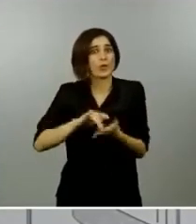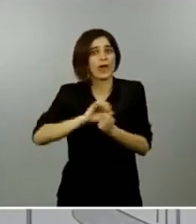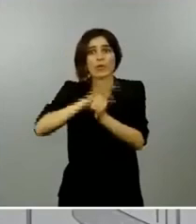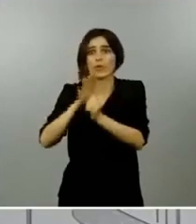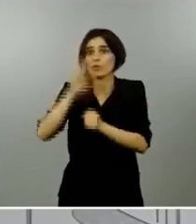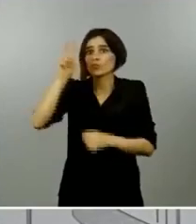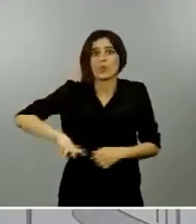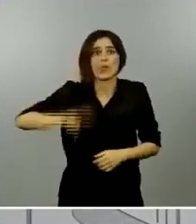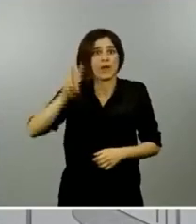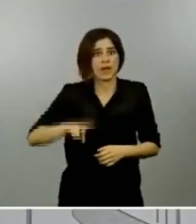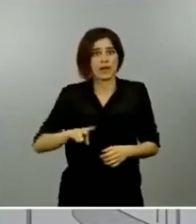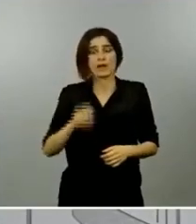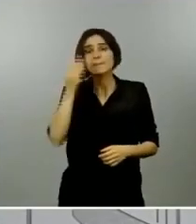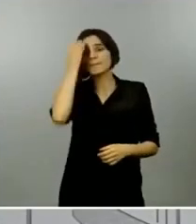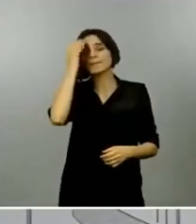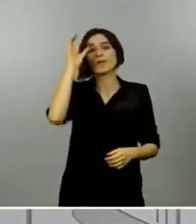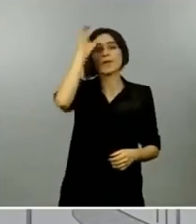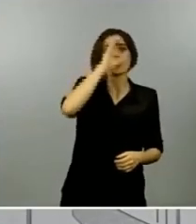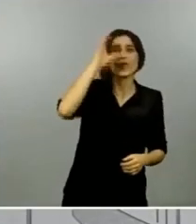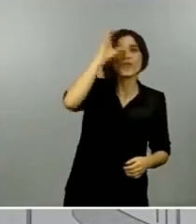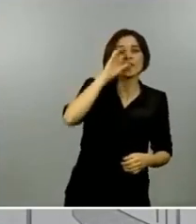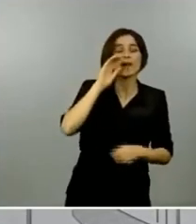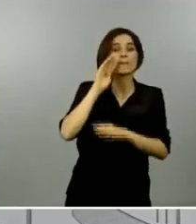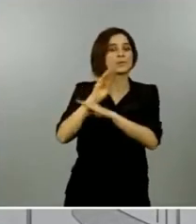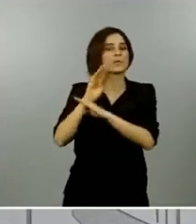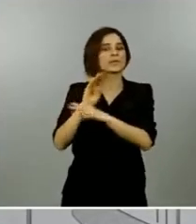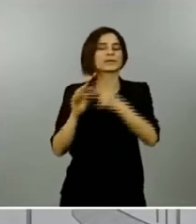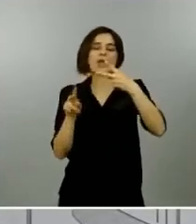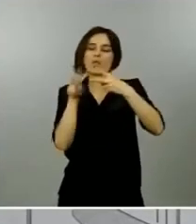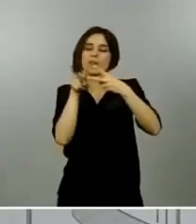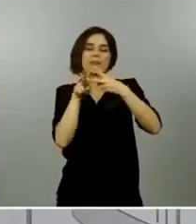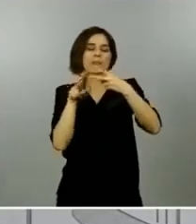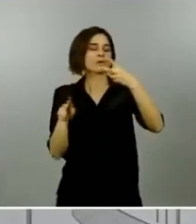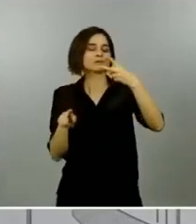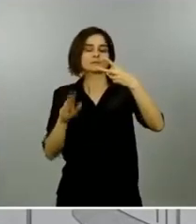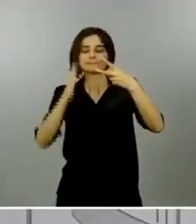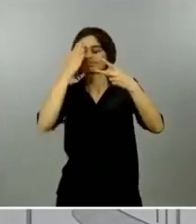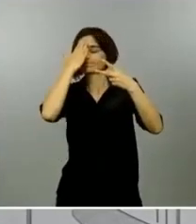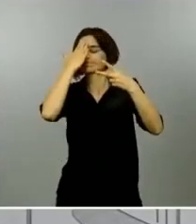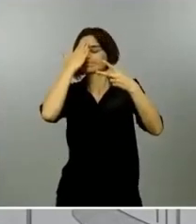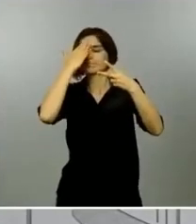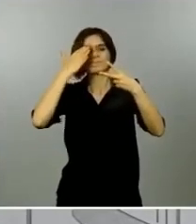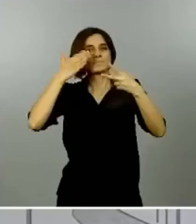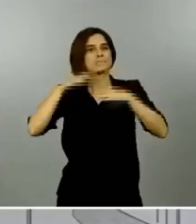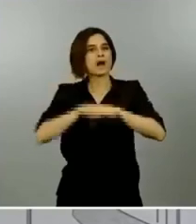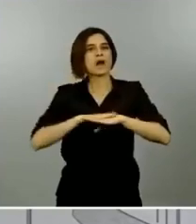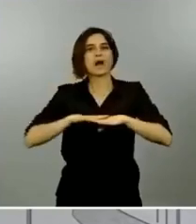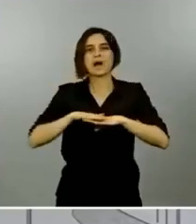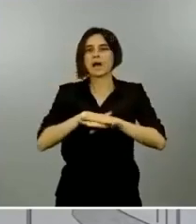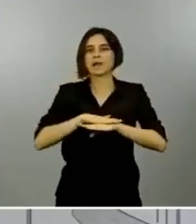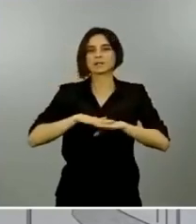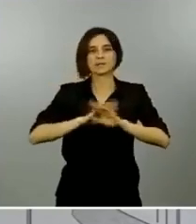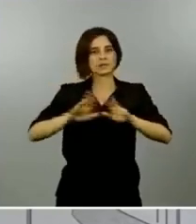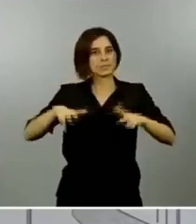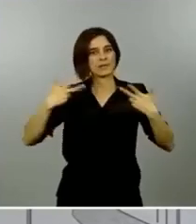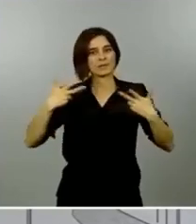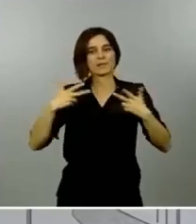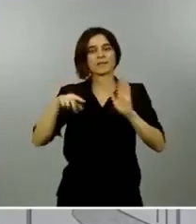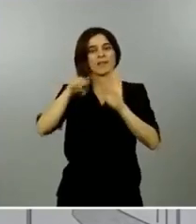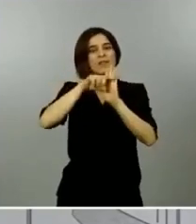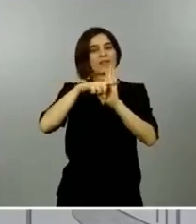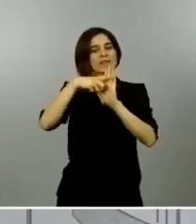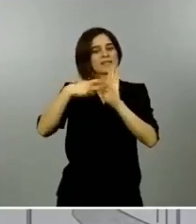son los dos requisitos las dos condiciones para lograr que esta desescalada se pueda plantear con éxito en el mayor